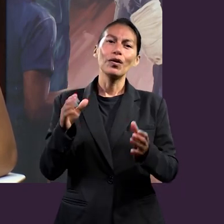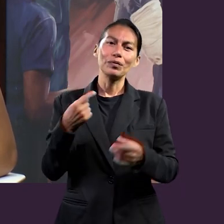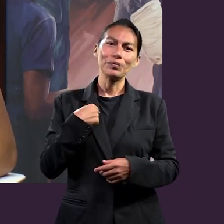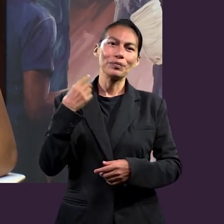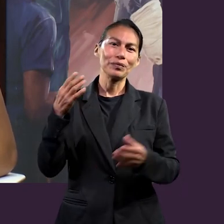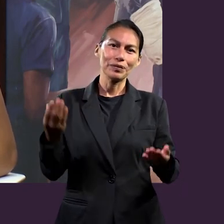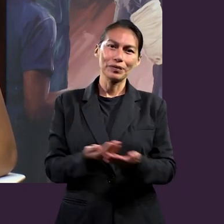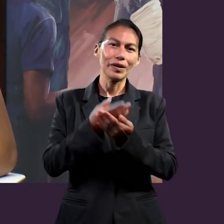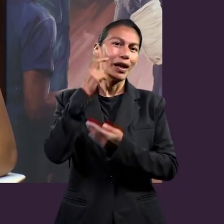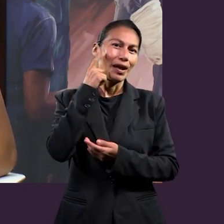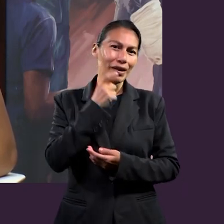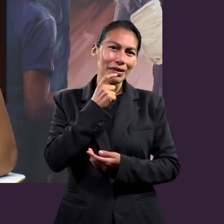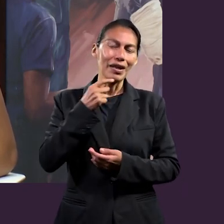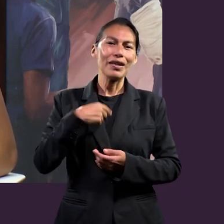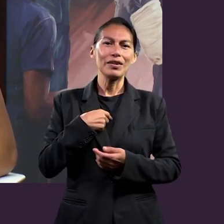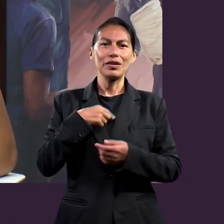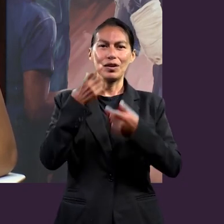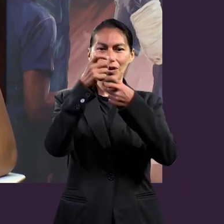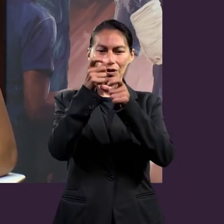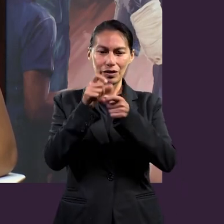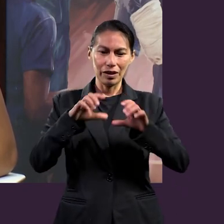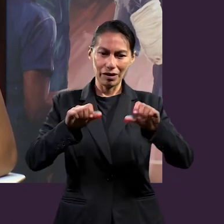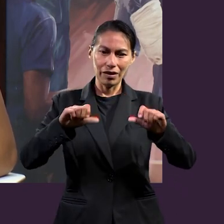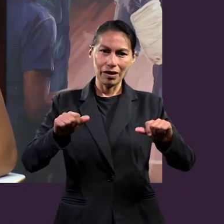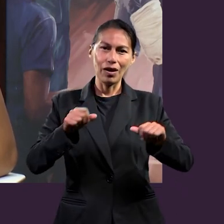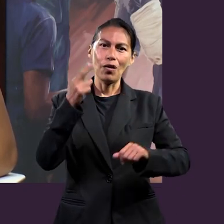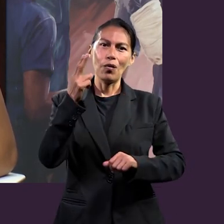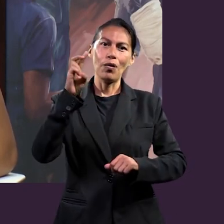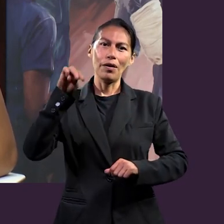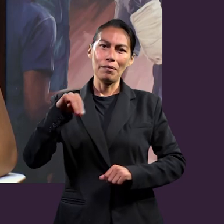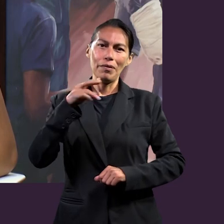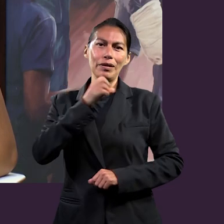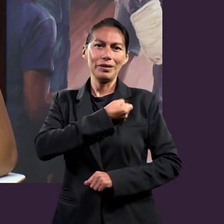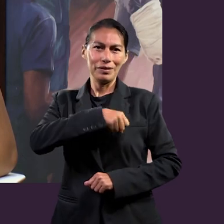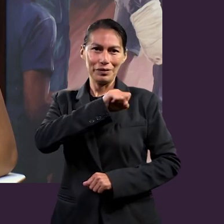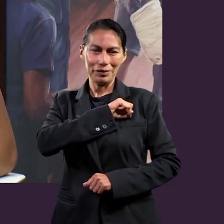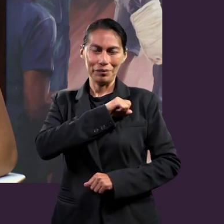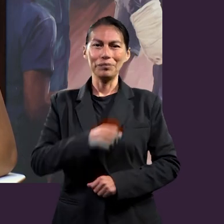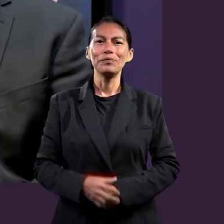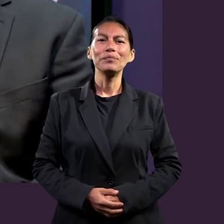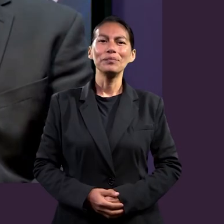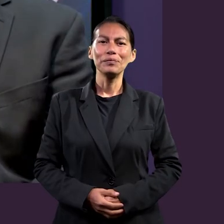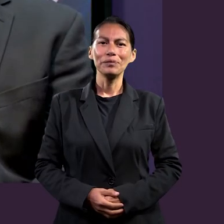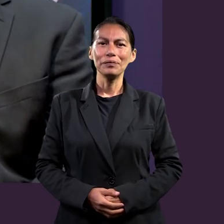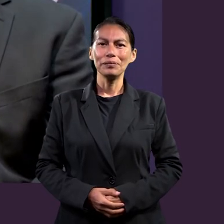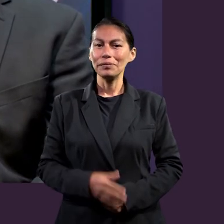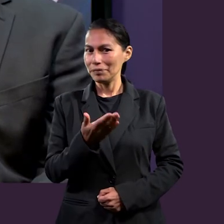estado de Guerrero, pasante de terapia física y rehabilitación en el departamento de UM Saludable.